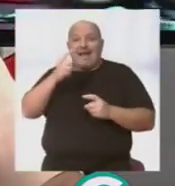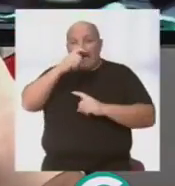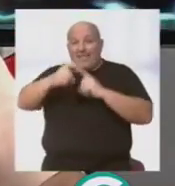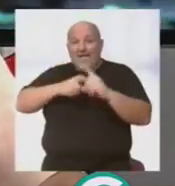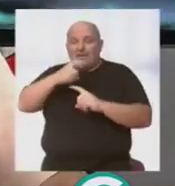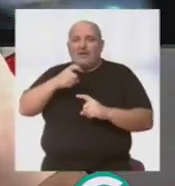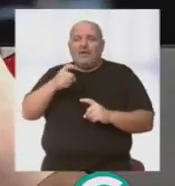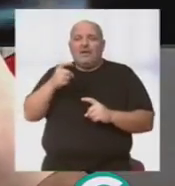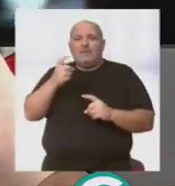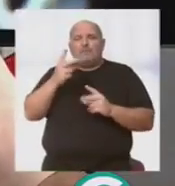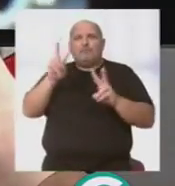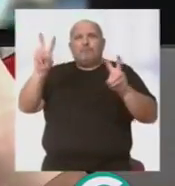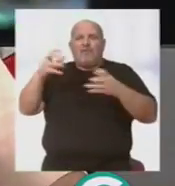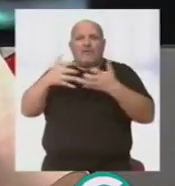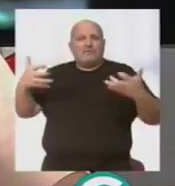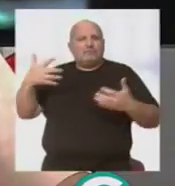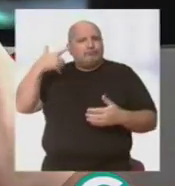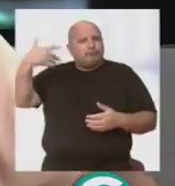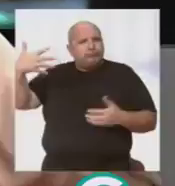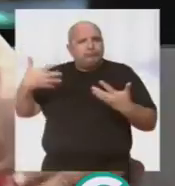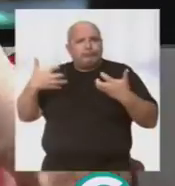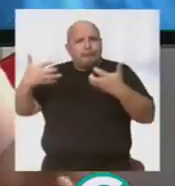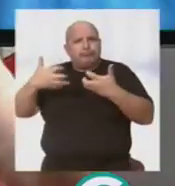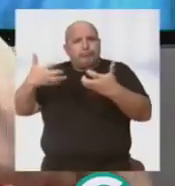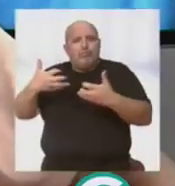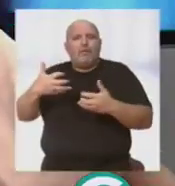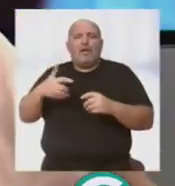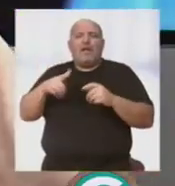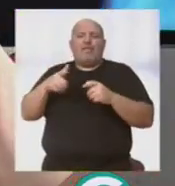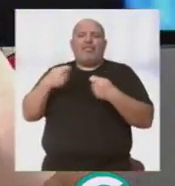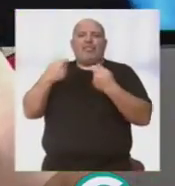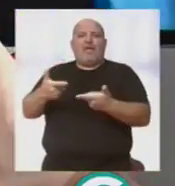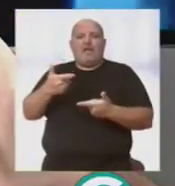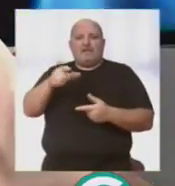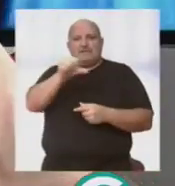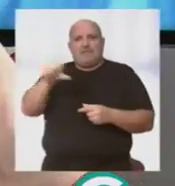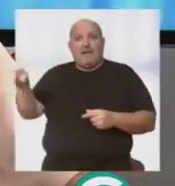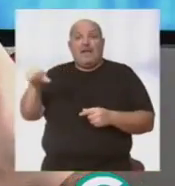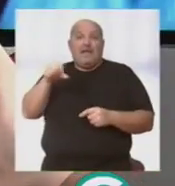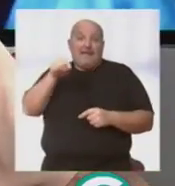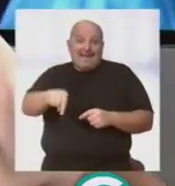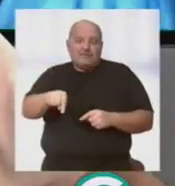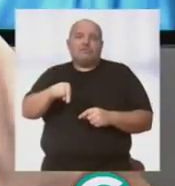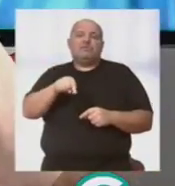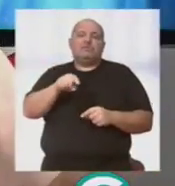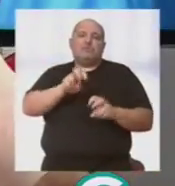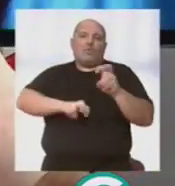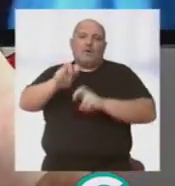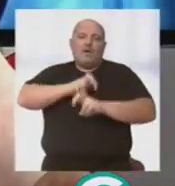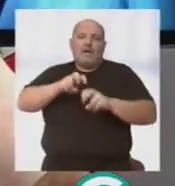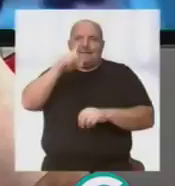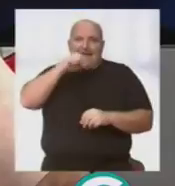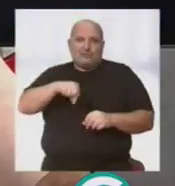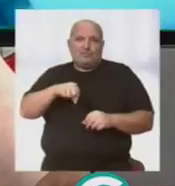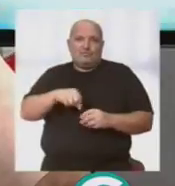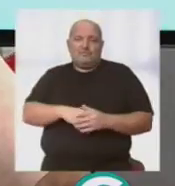año, efemérides importantes que se celebran, darle espacio dentro de nuestra semana. Y es lo que, de alguna forma, hacemos este